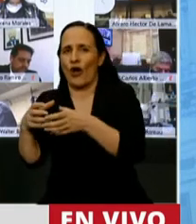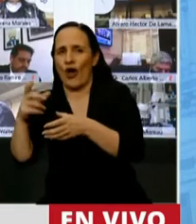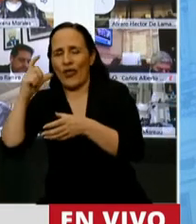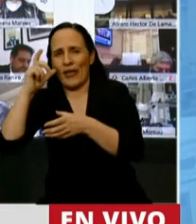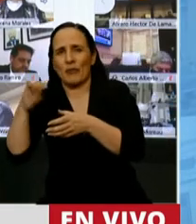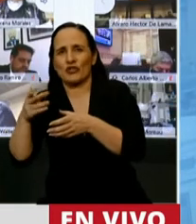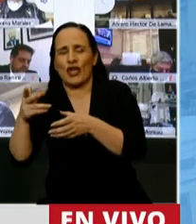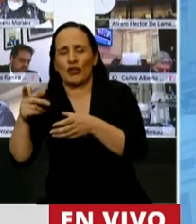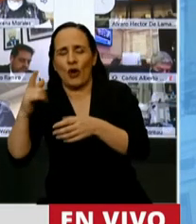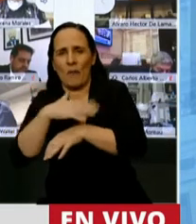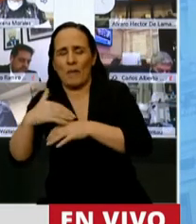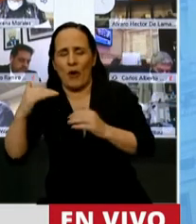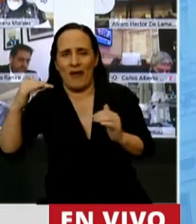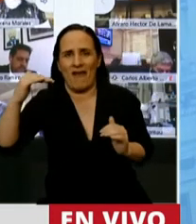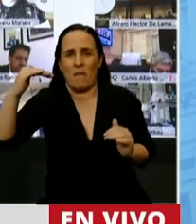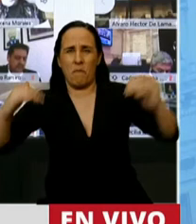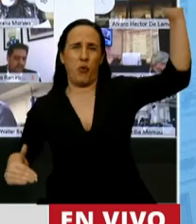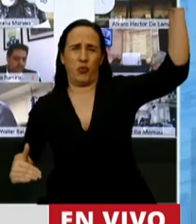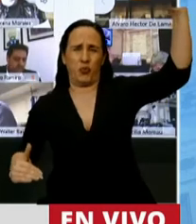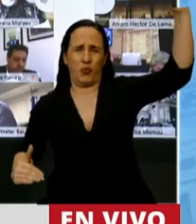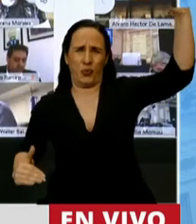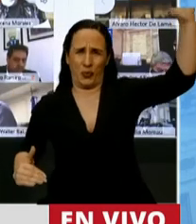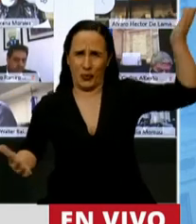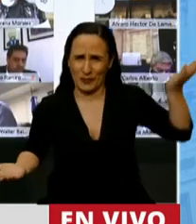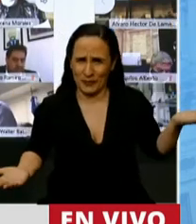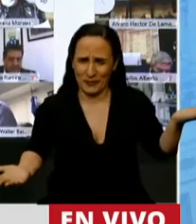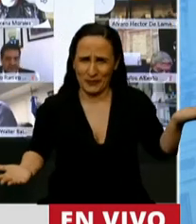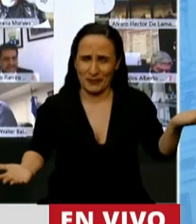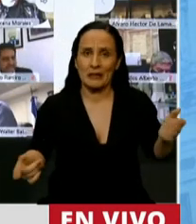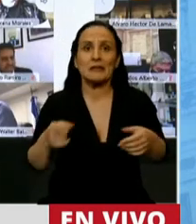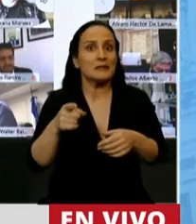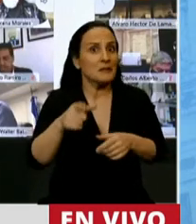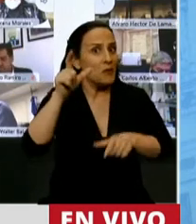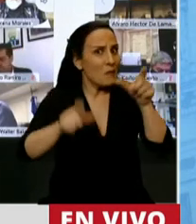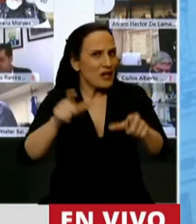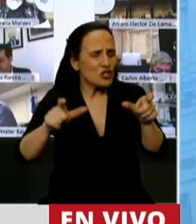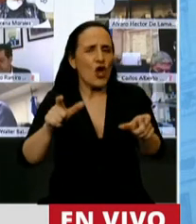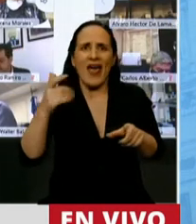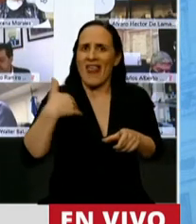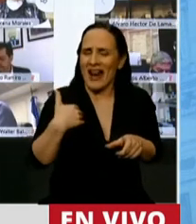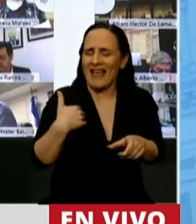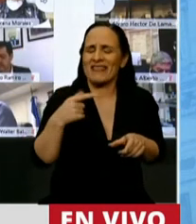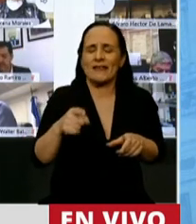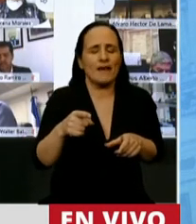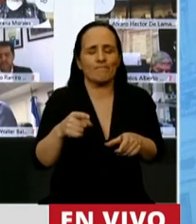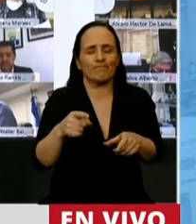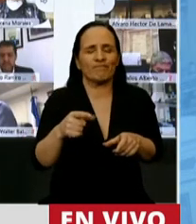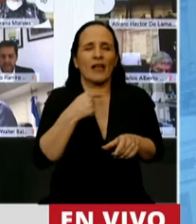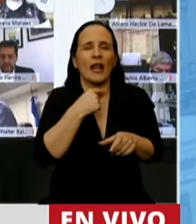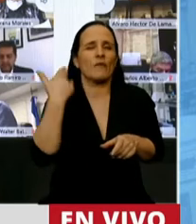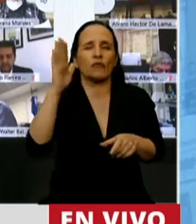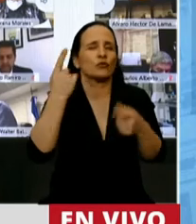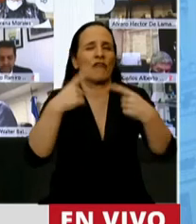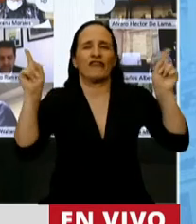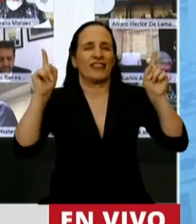21 veces. Para los argentinos y las argentinas decidimos construir un destino diferente, un país para todos y para todas.